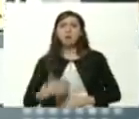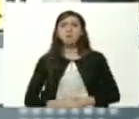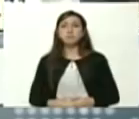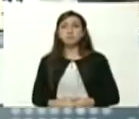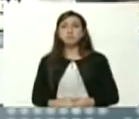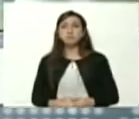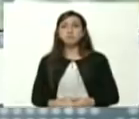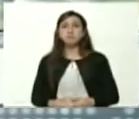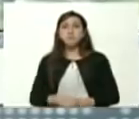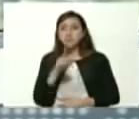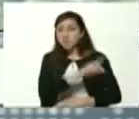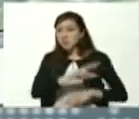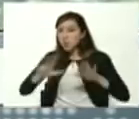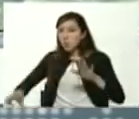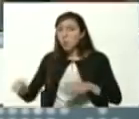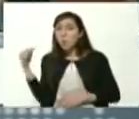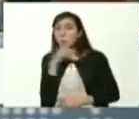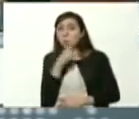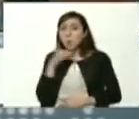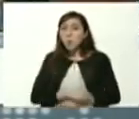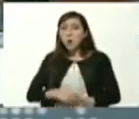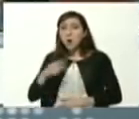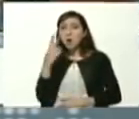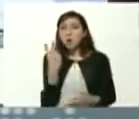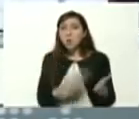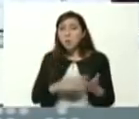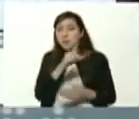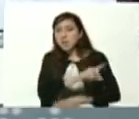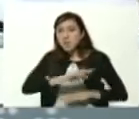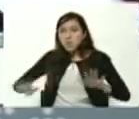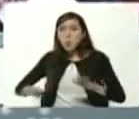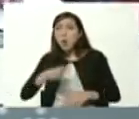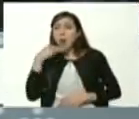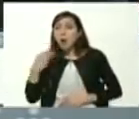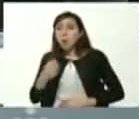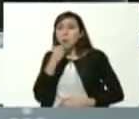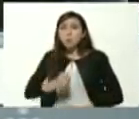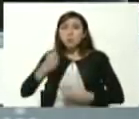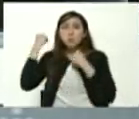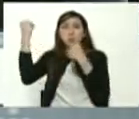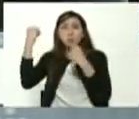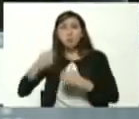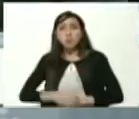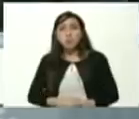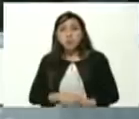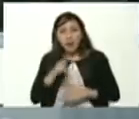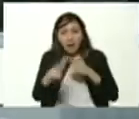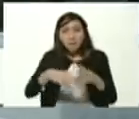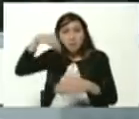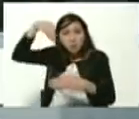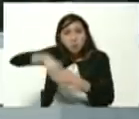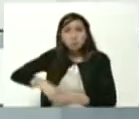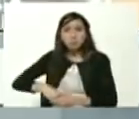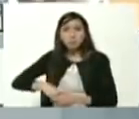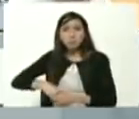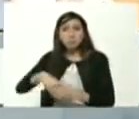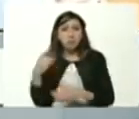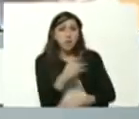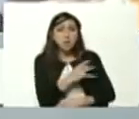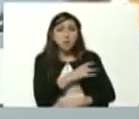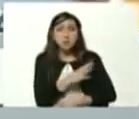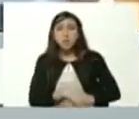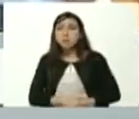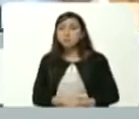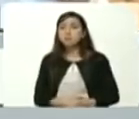aquel 18 de octubre del año 2019 fue la juventud en el metro de Chile y luego